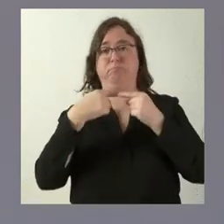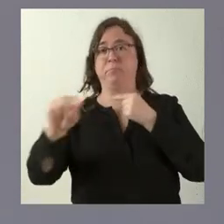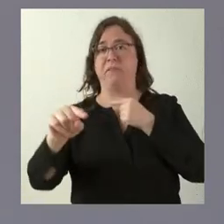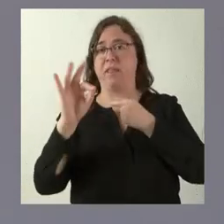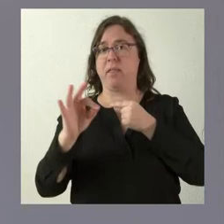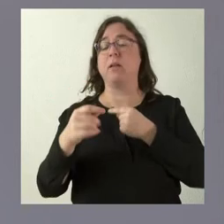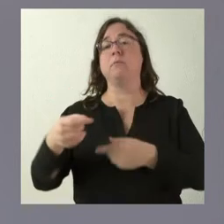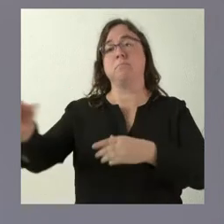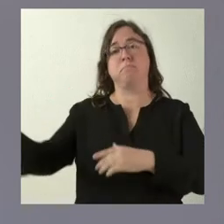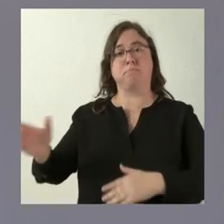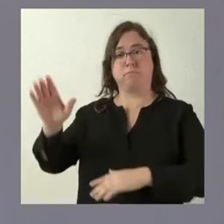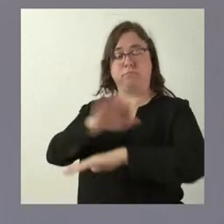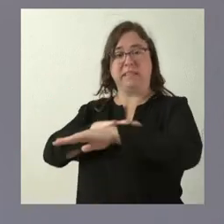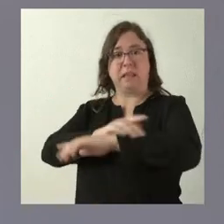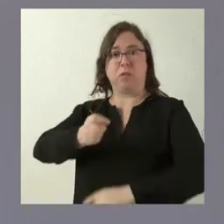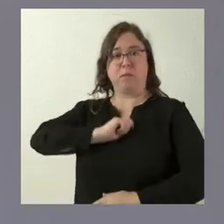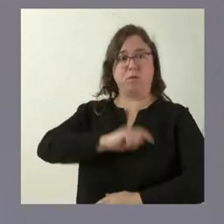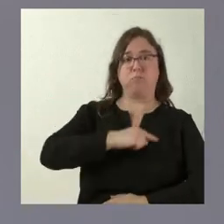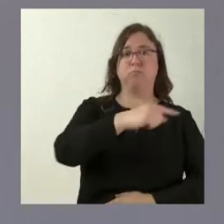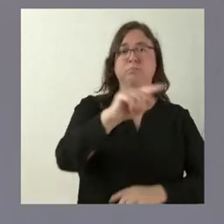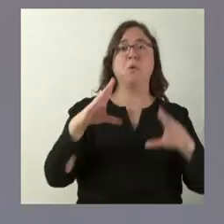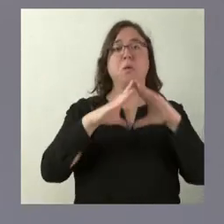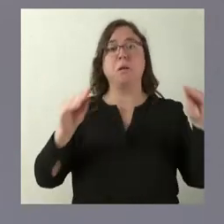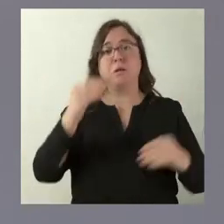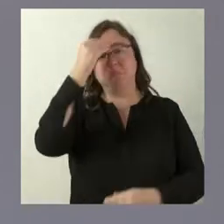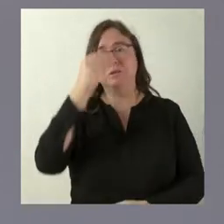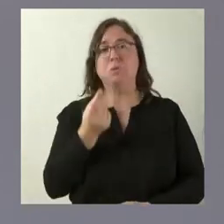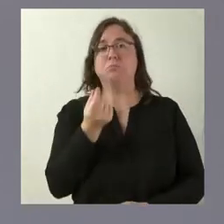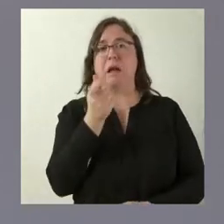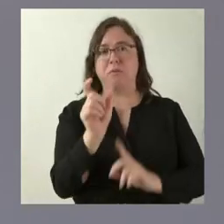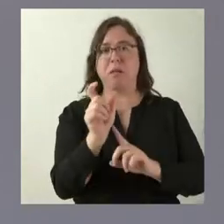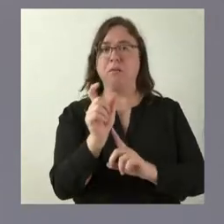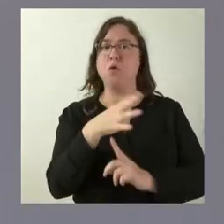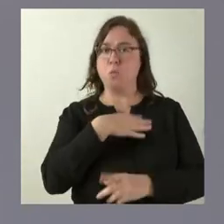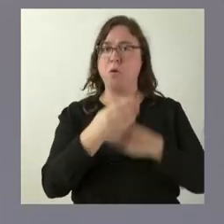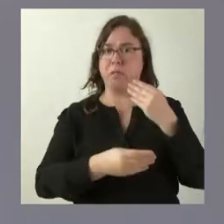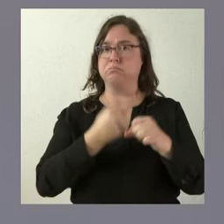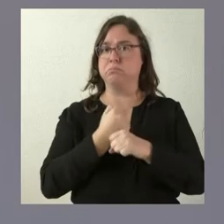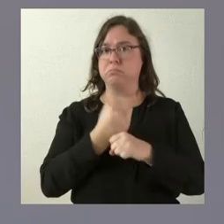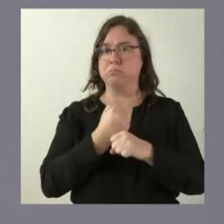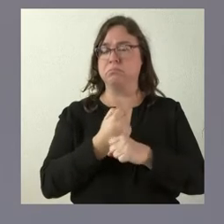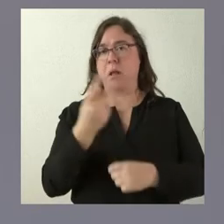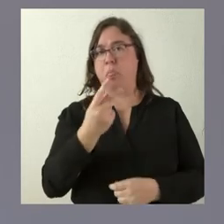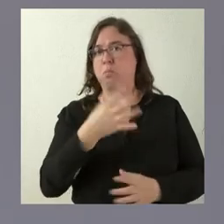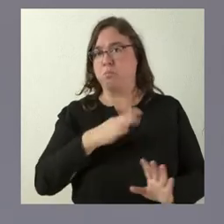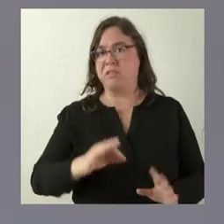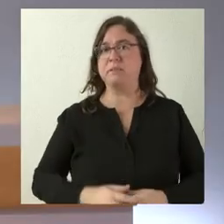nos ha otorgado a nosotros, que creemos que es una cantidad que permite realizar esas tareas a ambas entidades.